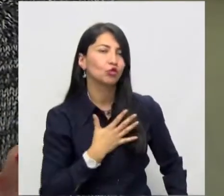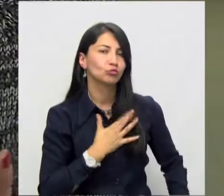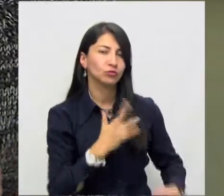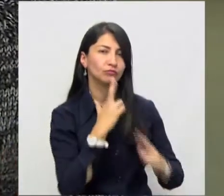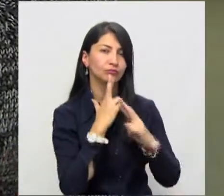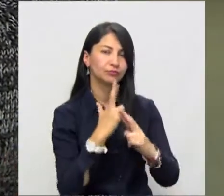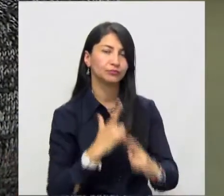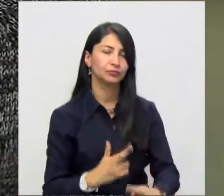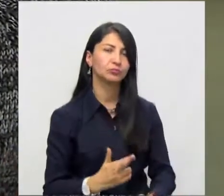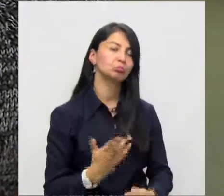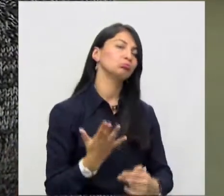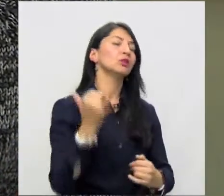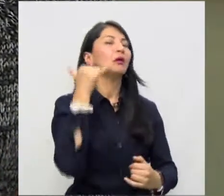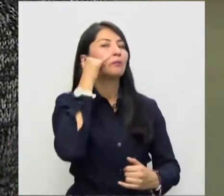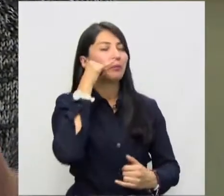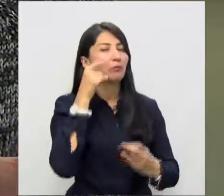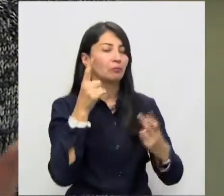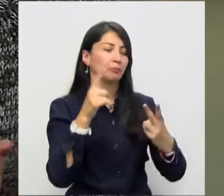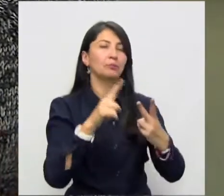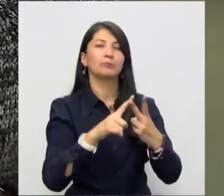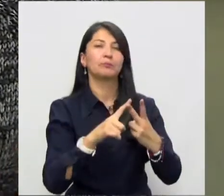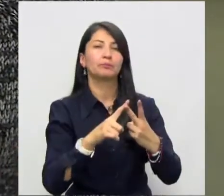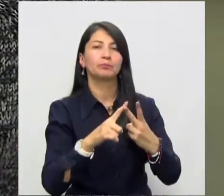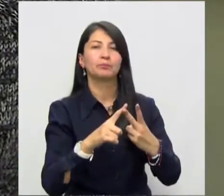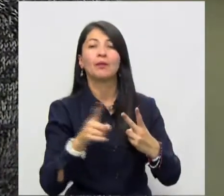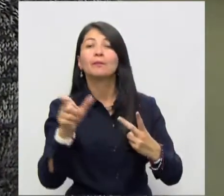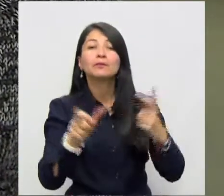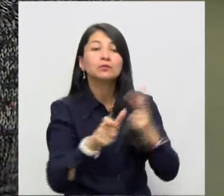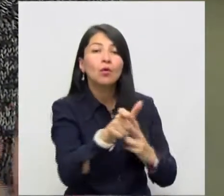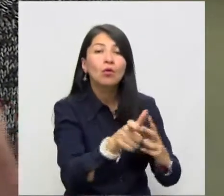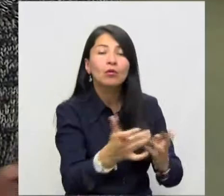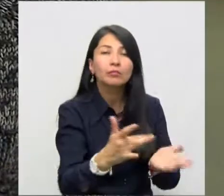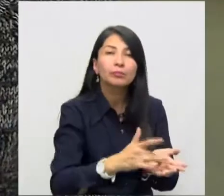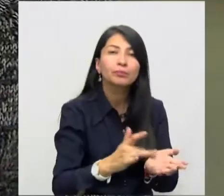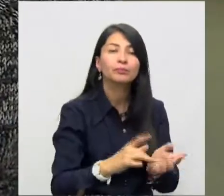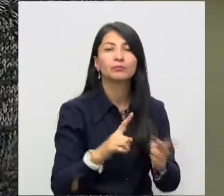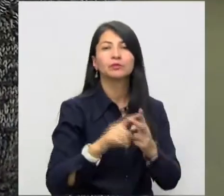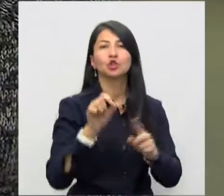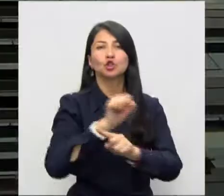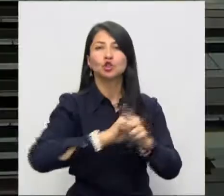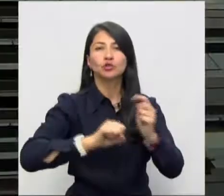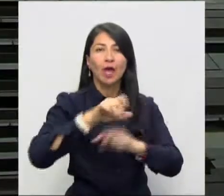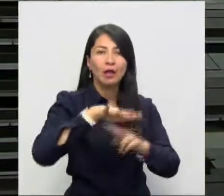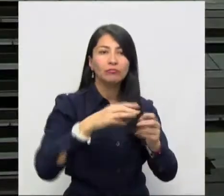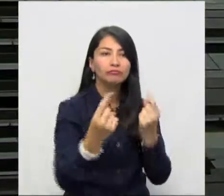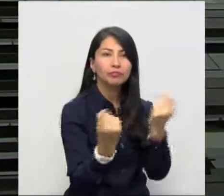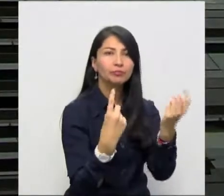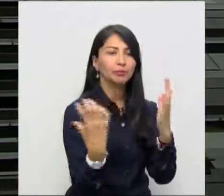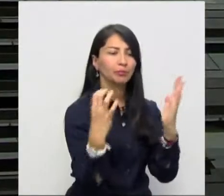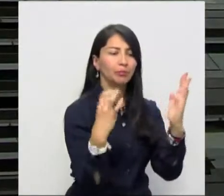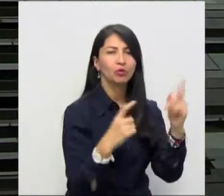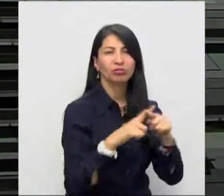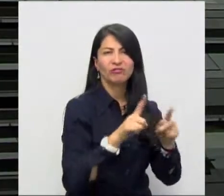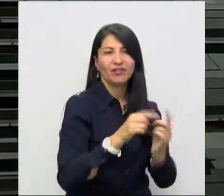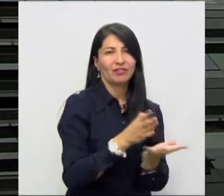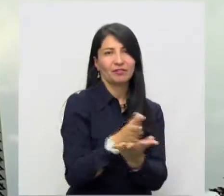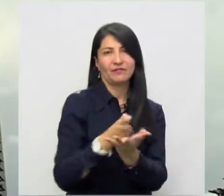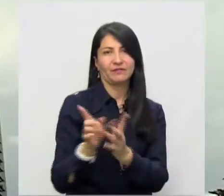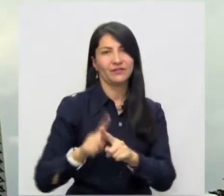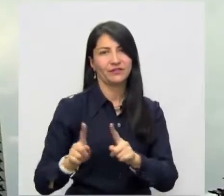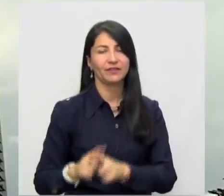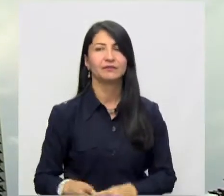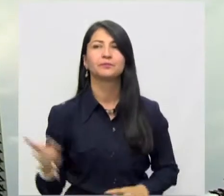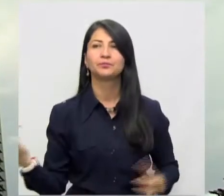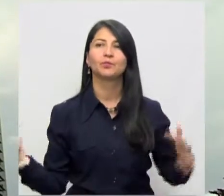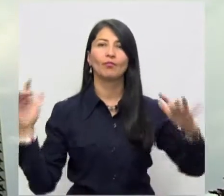preguntas por línea telefónica, preguntas del público, preguntas de redes sociales. La rendición de cuentas se llevará a cabo en el